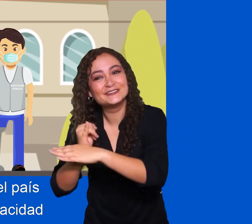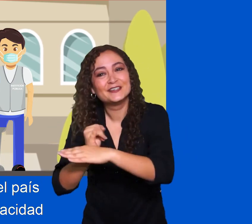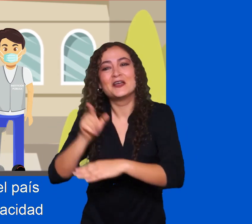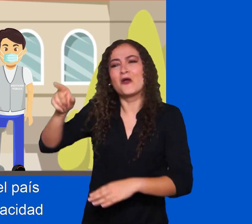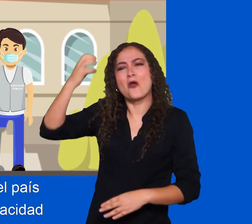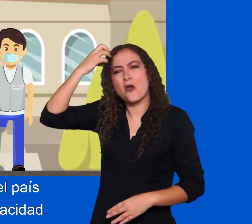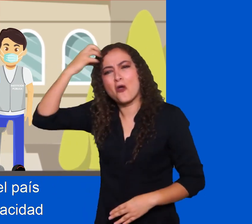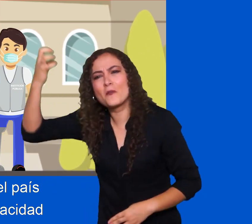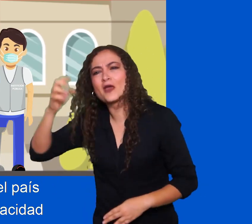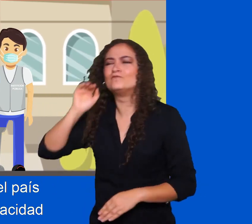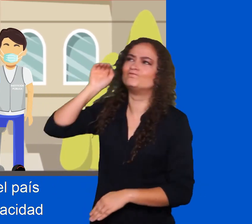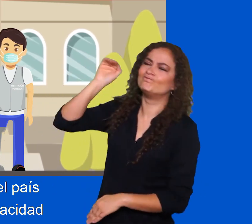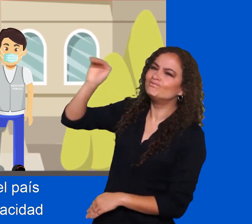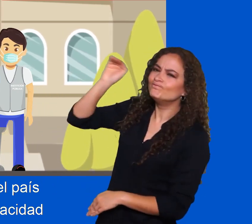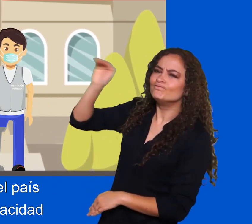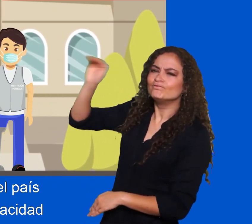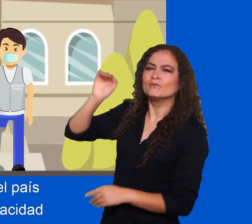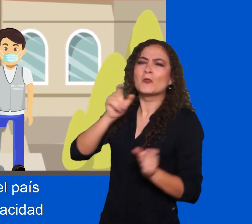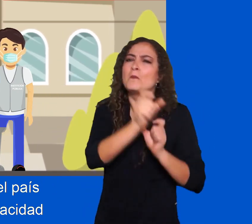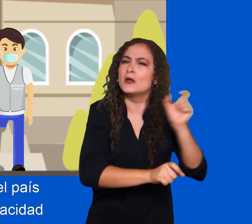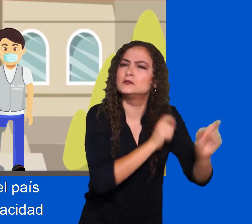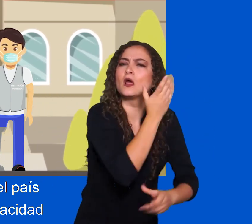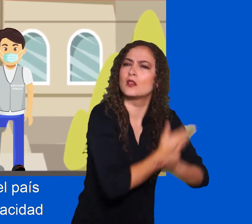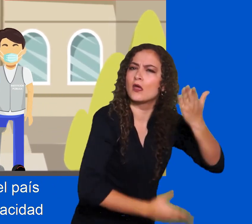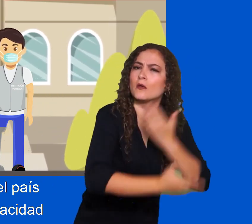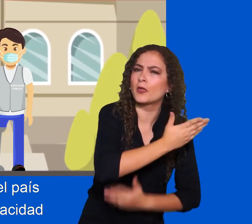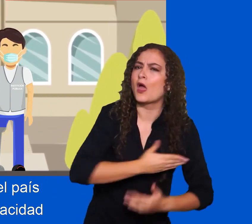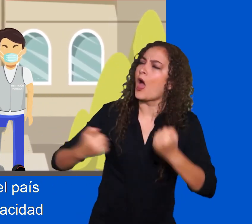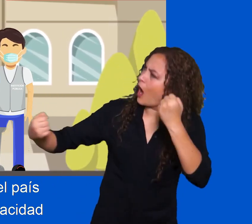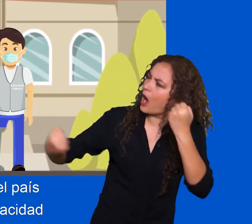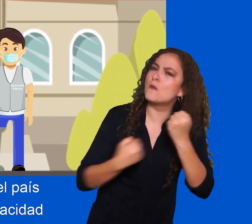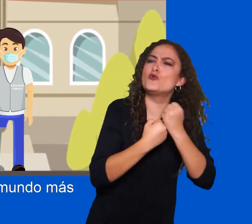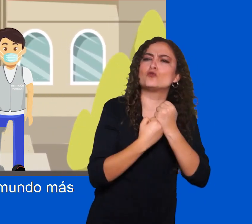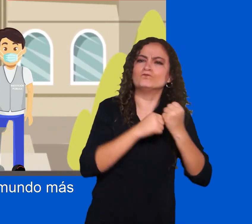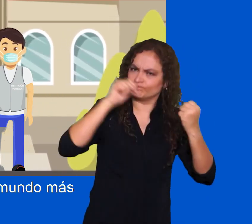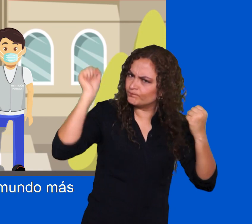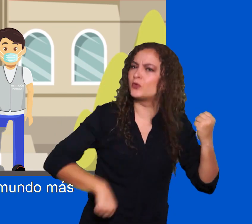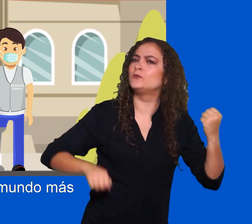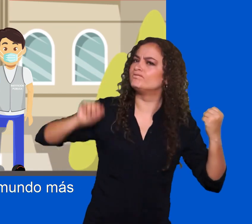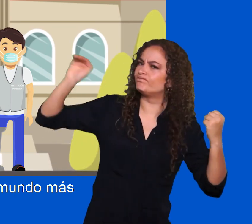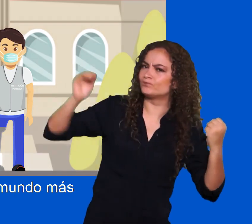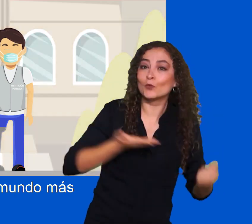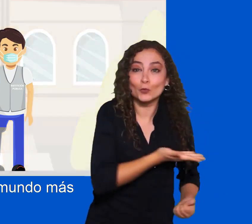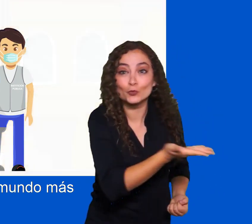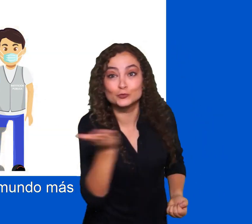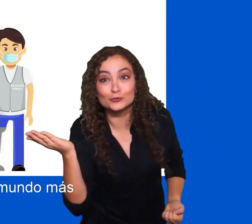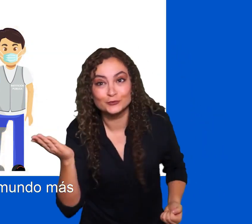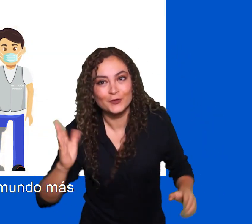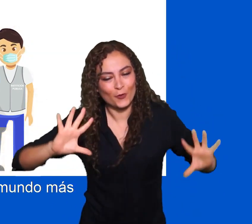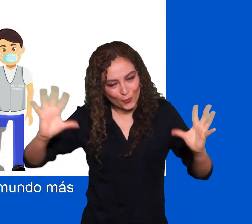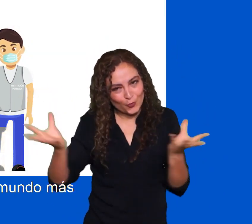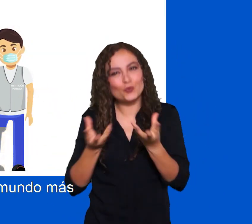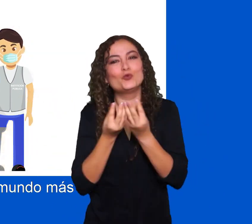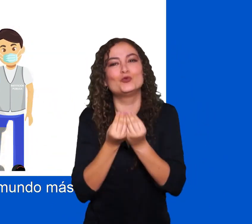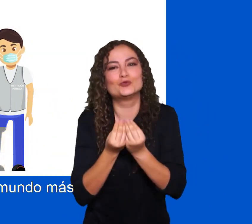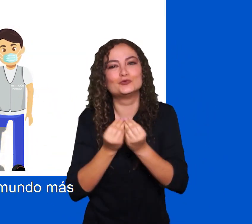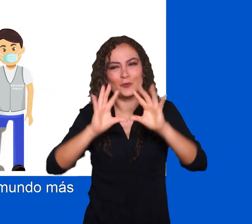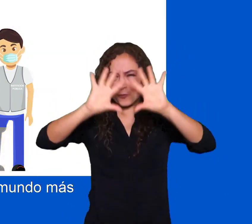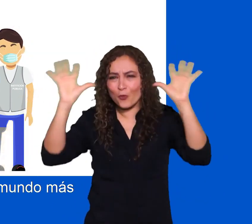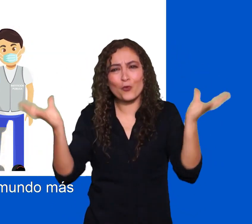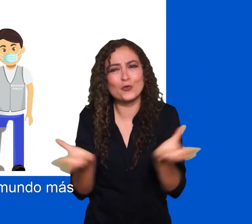comunidad y a las autoridades del país el apoyo que las personas con discapacidad merecen. Juntos y juntas